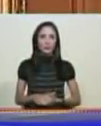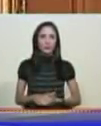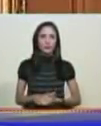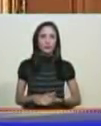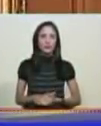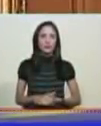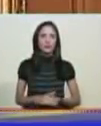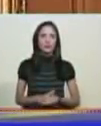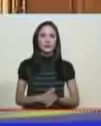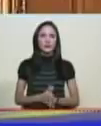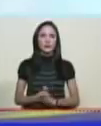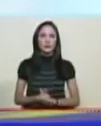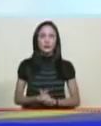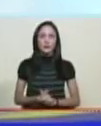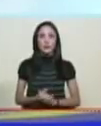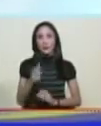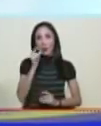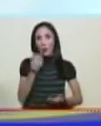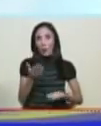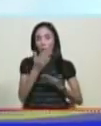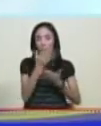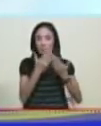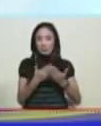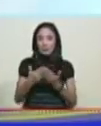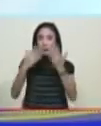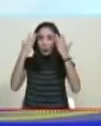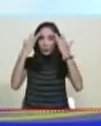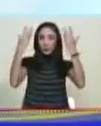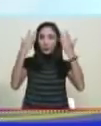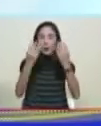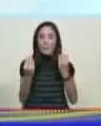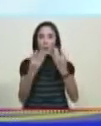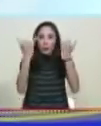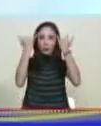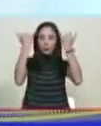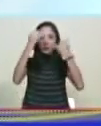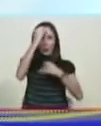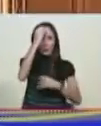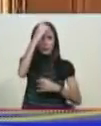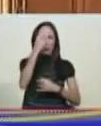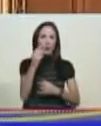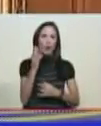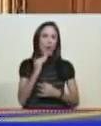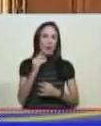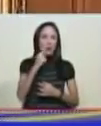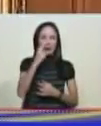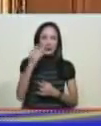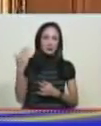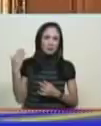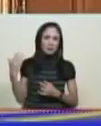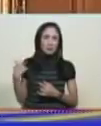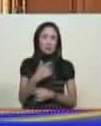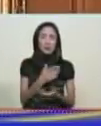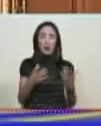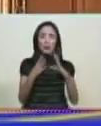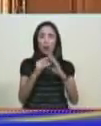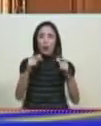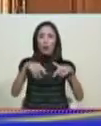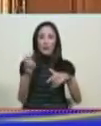William Contreras uno de los mayores estudiosos y especialistas de muchos años en el tema del comercio nacional